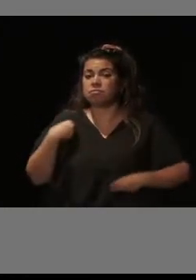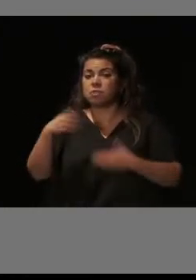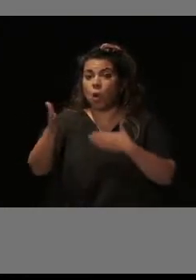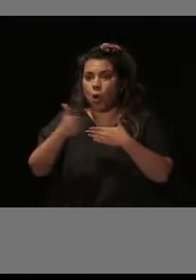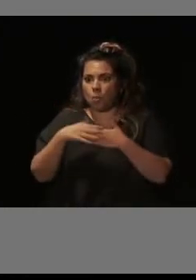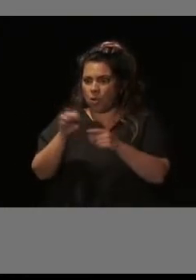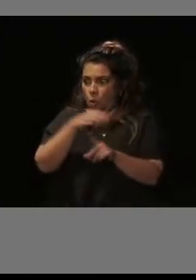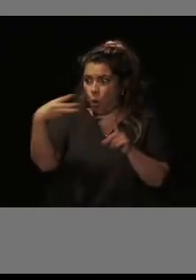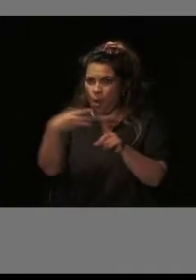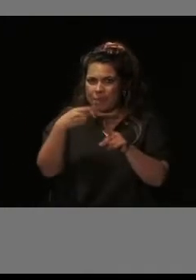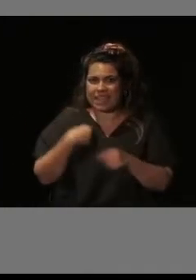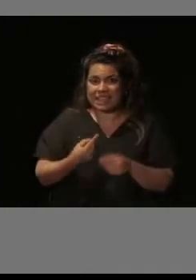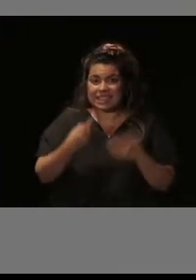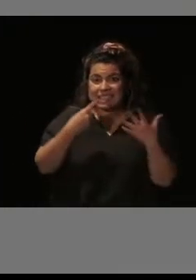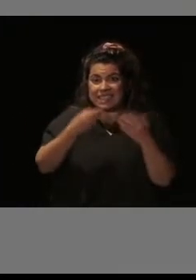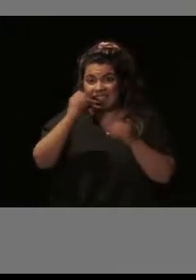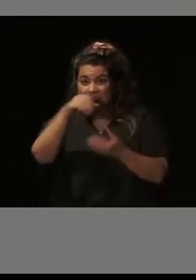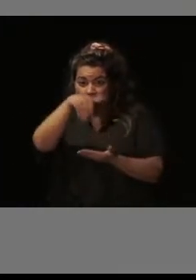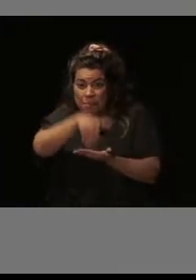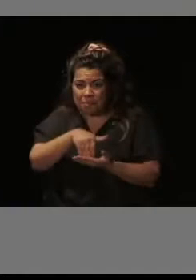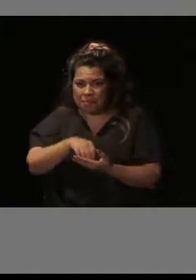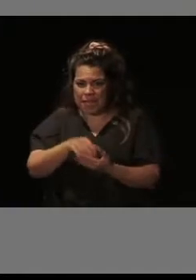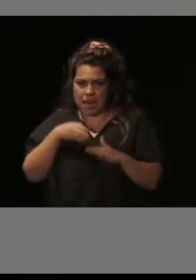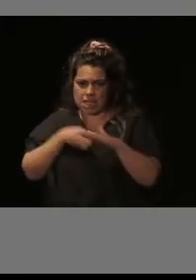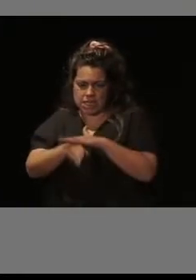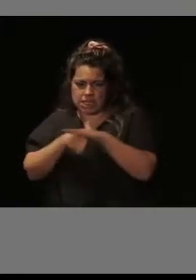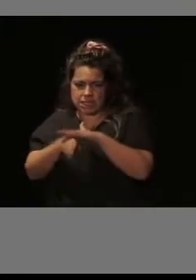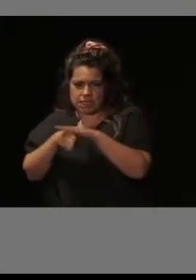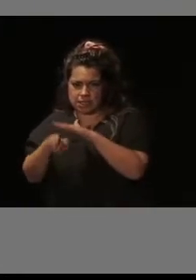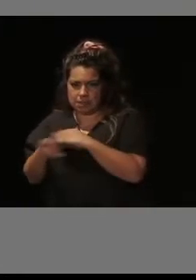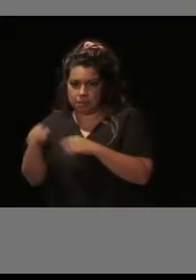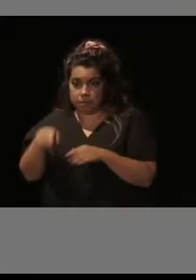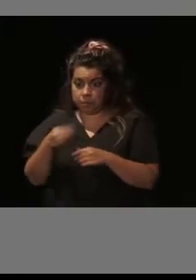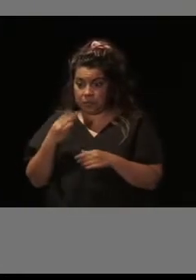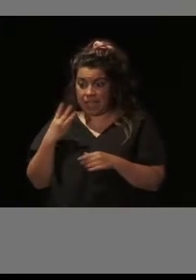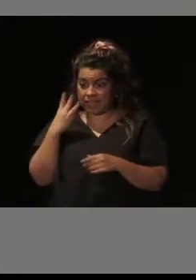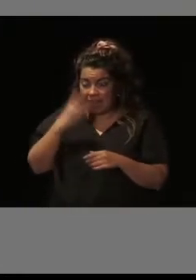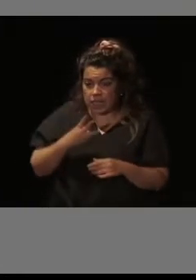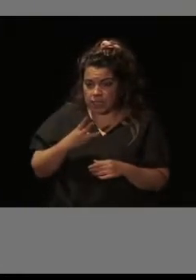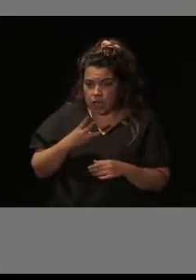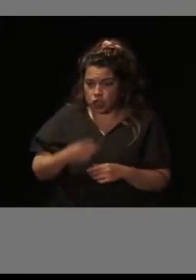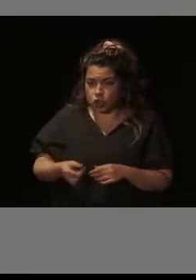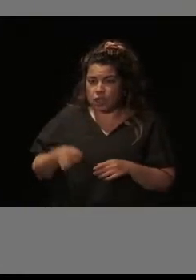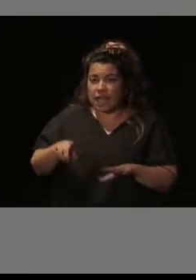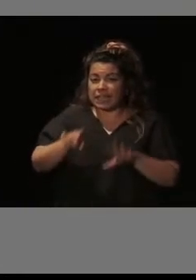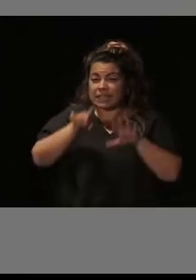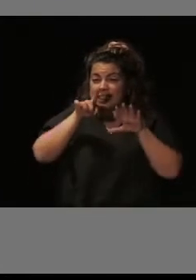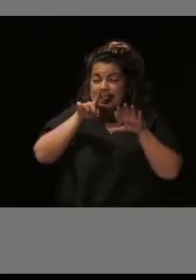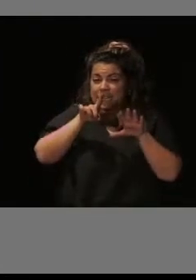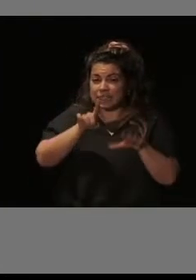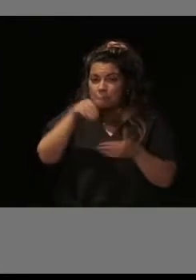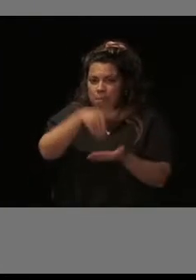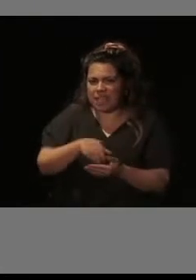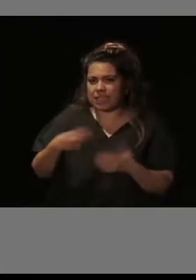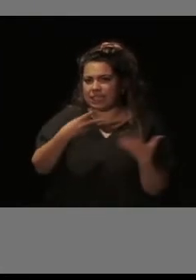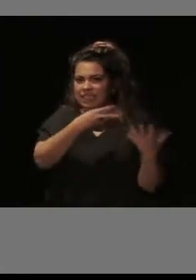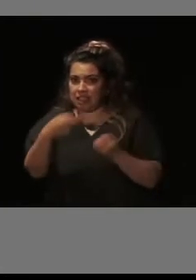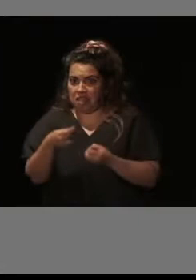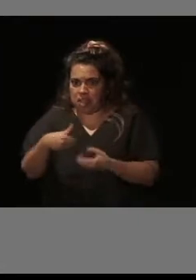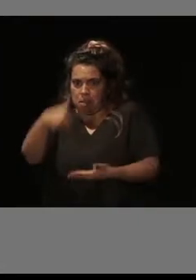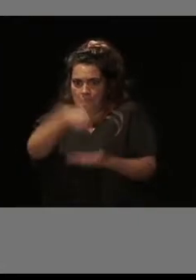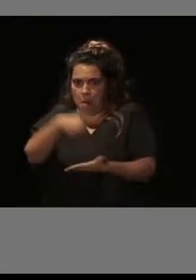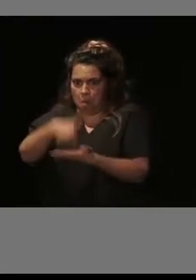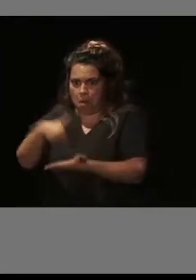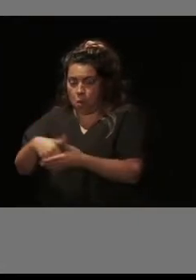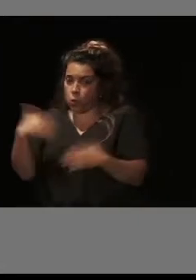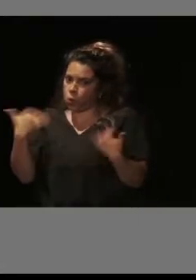visitas y los tres planes en estos tres años han sumado más de 6.800 solicitudes. Eso lo que quiere decir